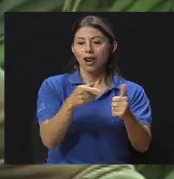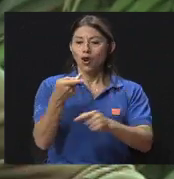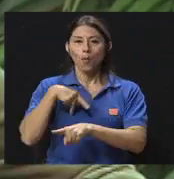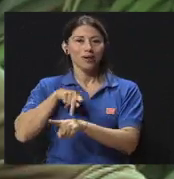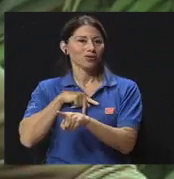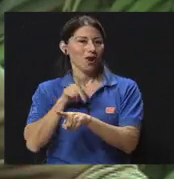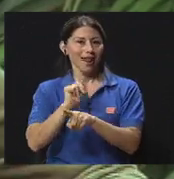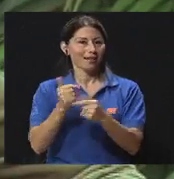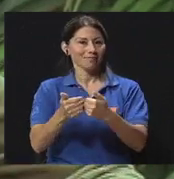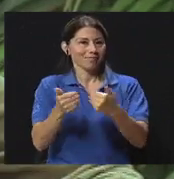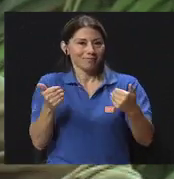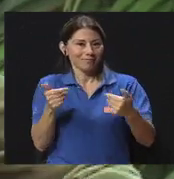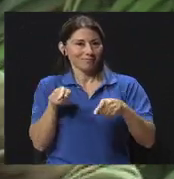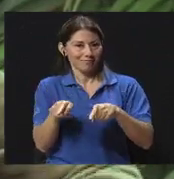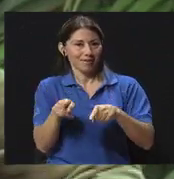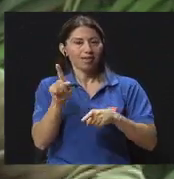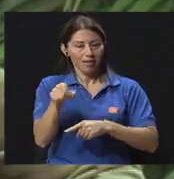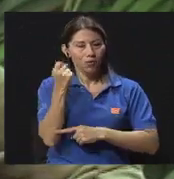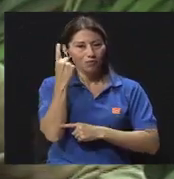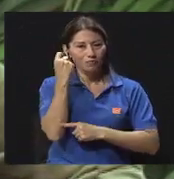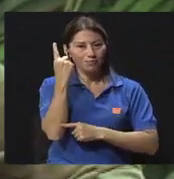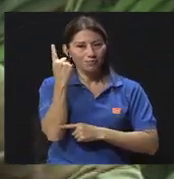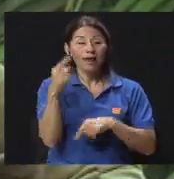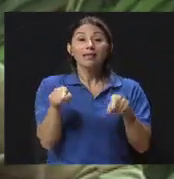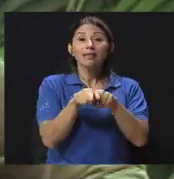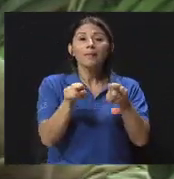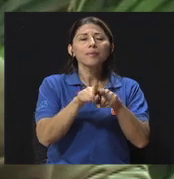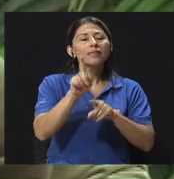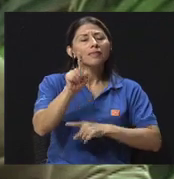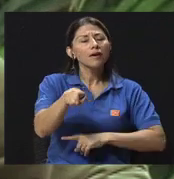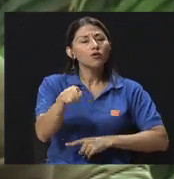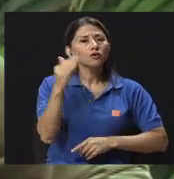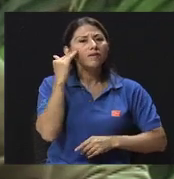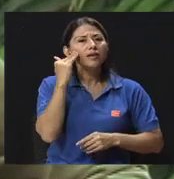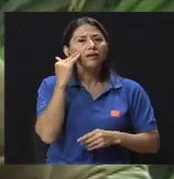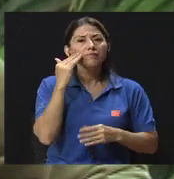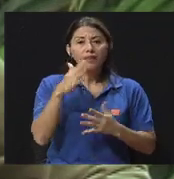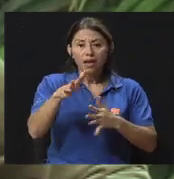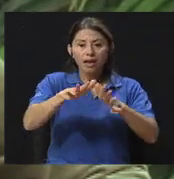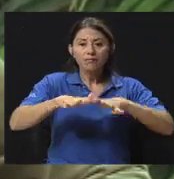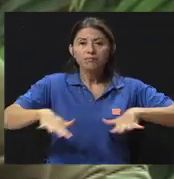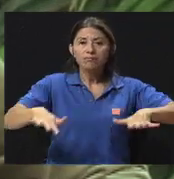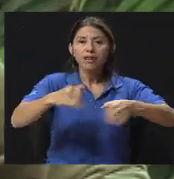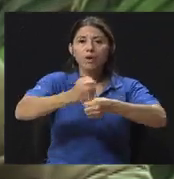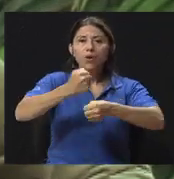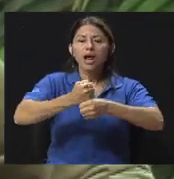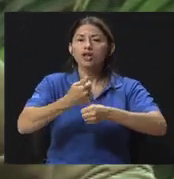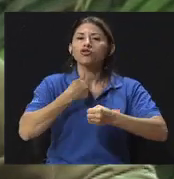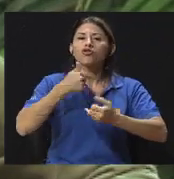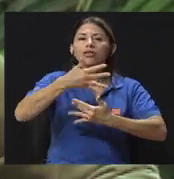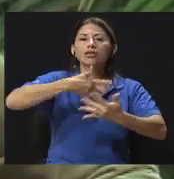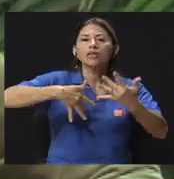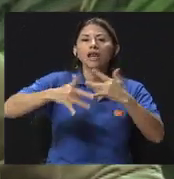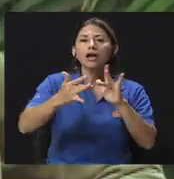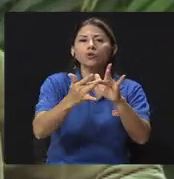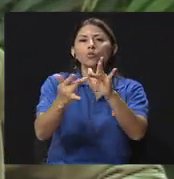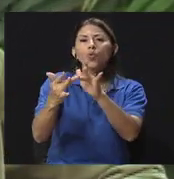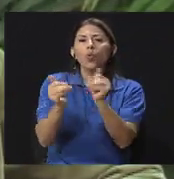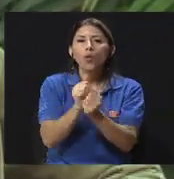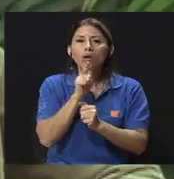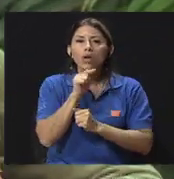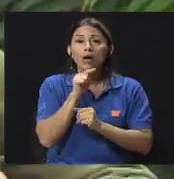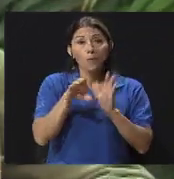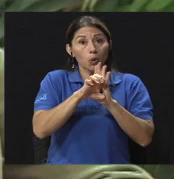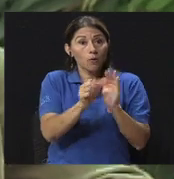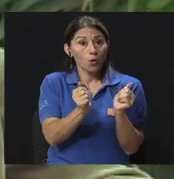claridad en eso, ¿verdad? Tengo que tener claridad de con quién interactúo en el ámbito laboral, ¿verdad? Si es una jefatura, pues hay todo un